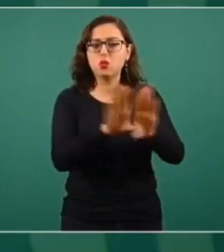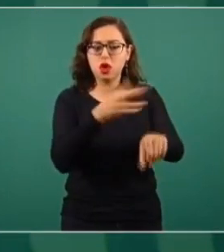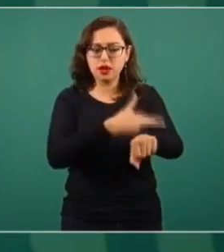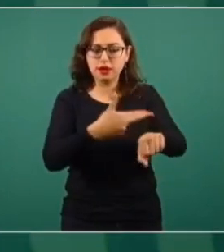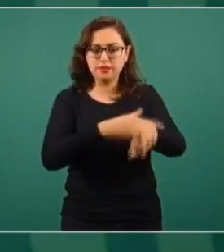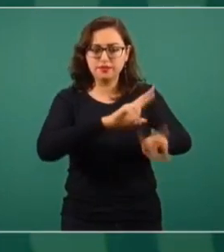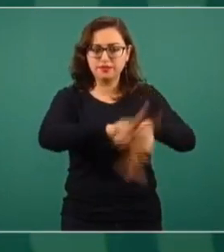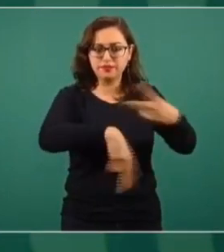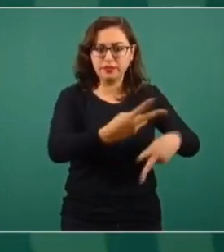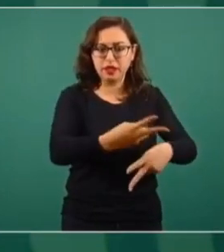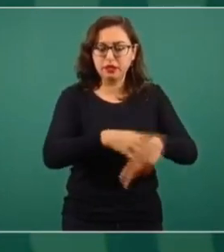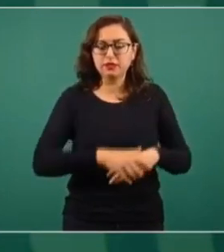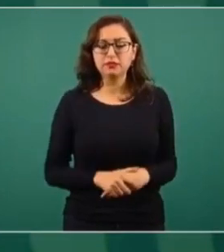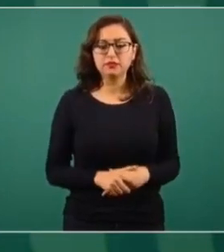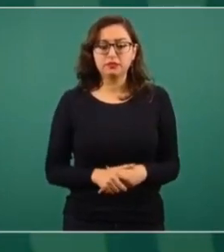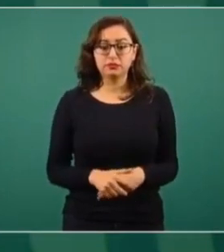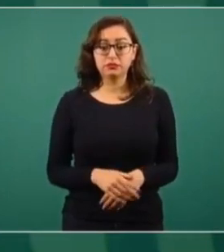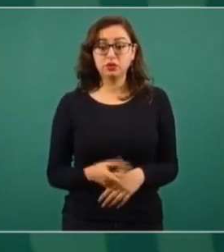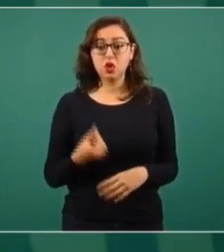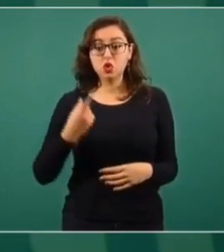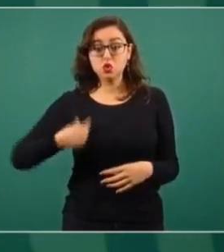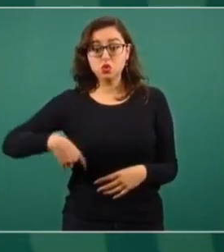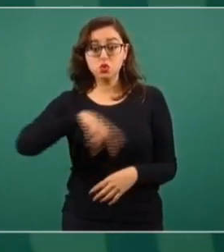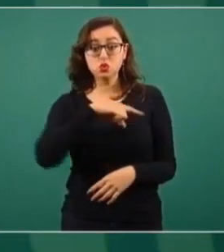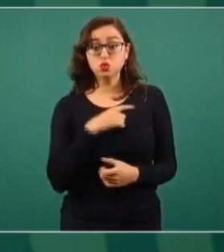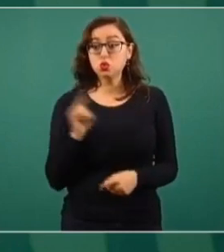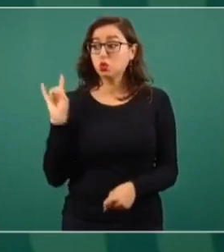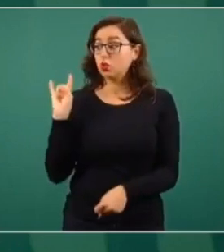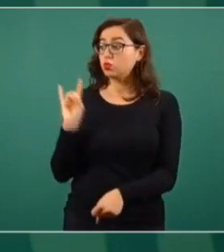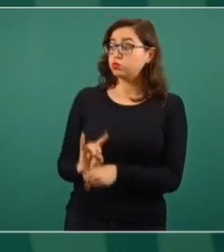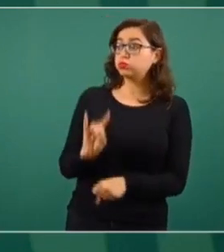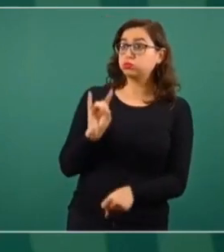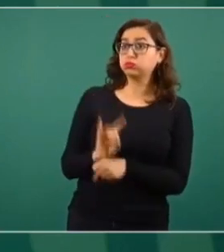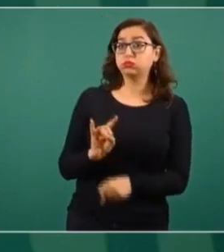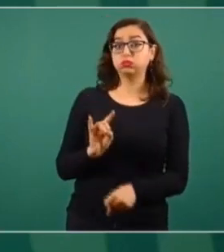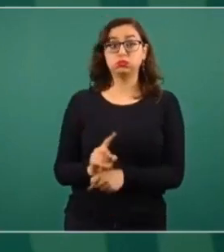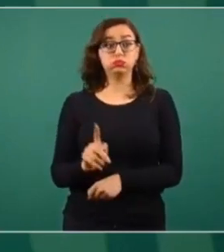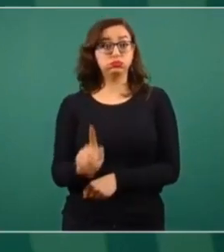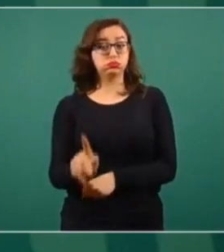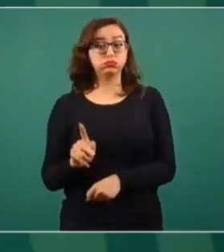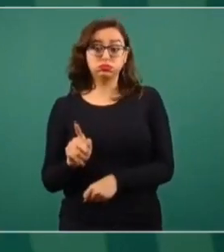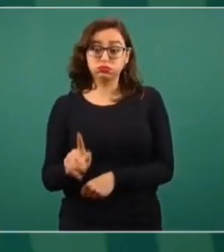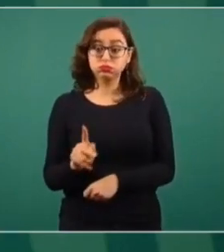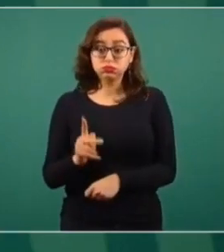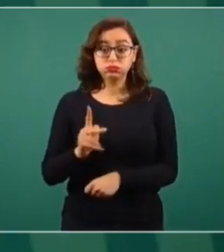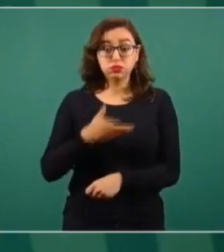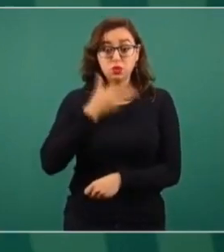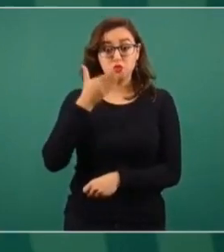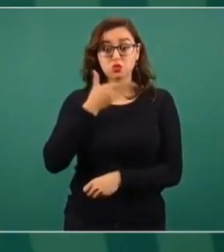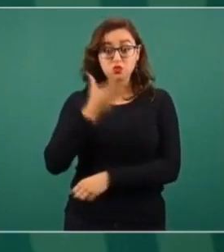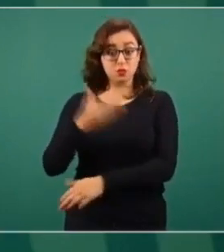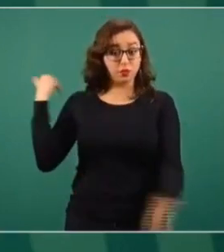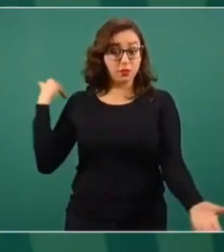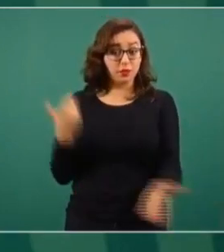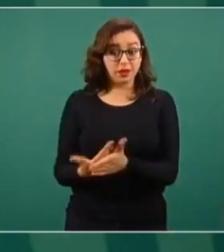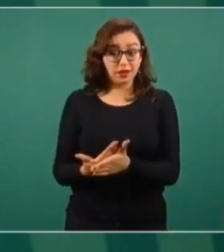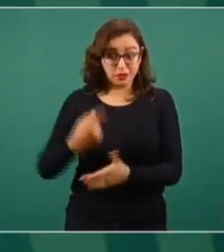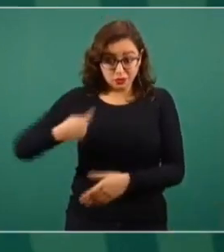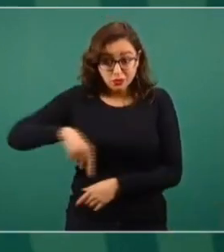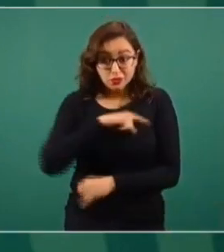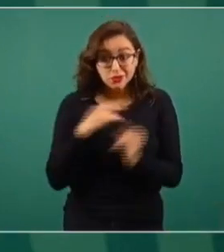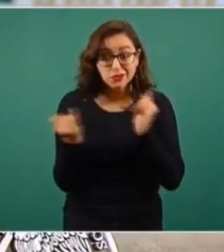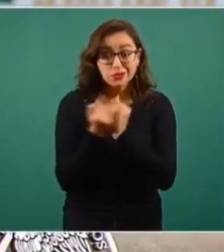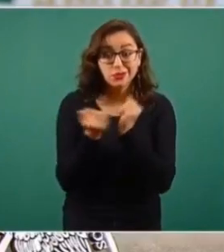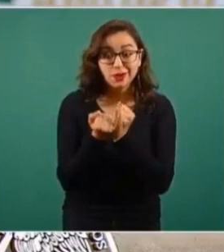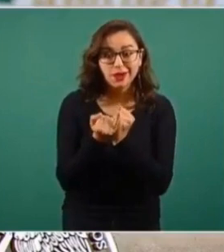caer en la simulación tradicional. Y en esta mesa tendrán que participar todos los actores, incluido